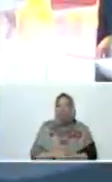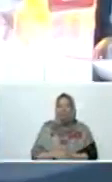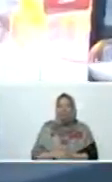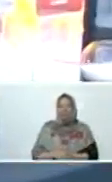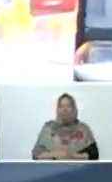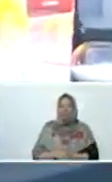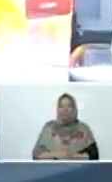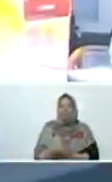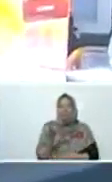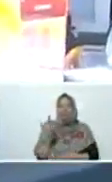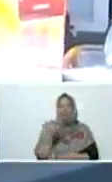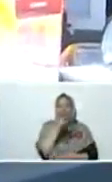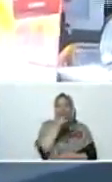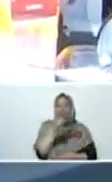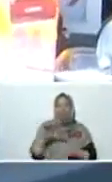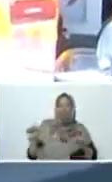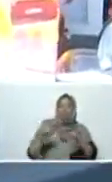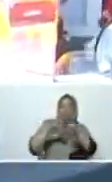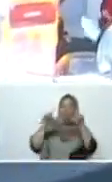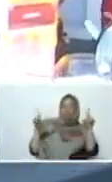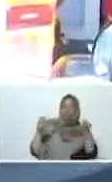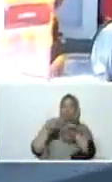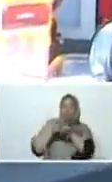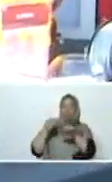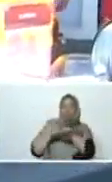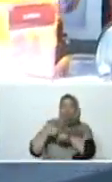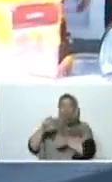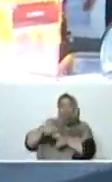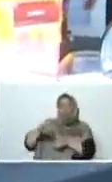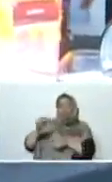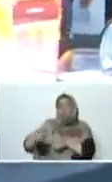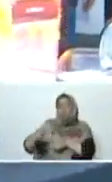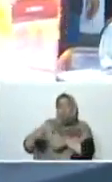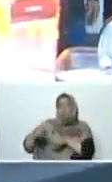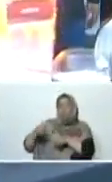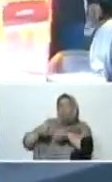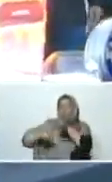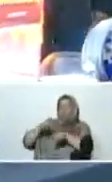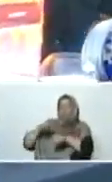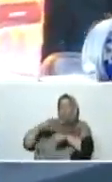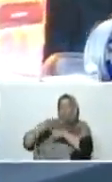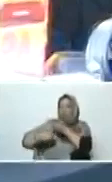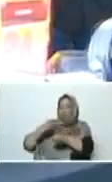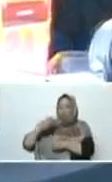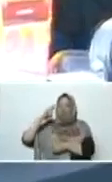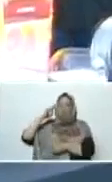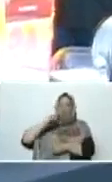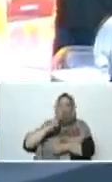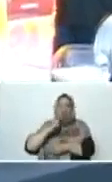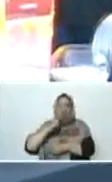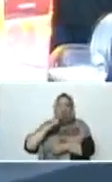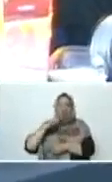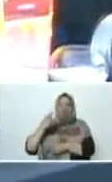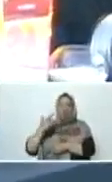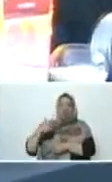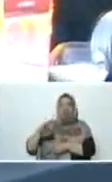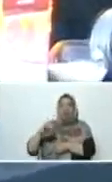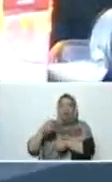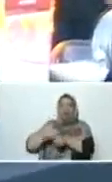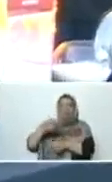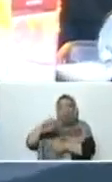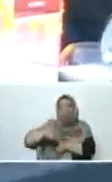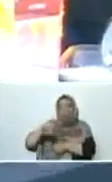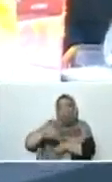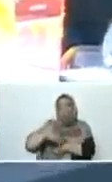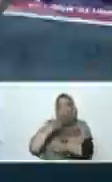aluminio. Milagro de los trabajadores de Guayana, el ánodo de CBG Carbonorca, presidente, segundo costo del sector aluminio. Hoy,